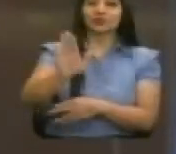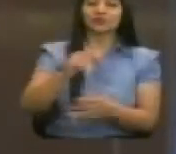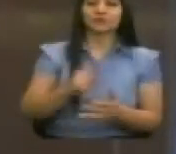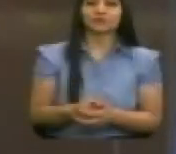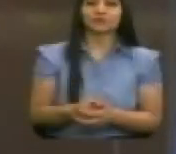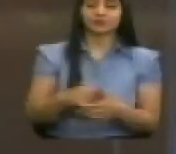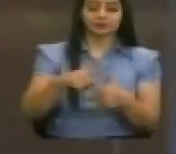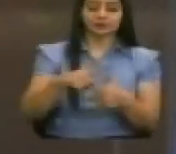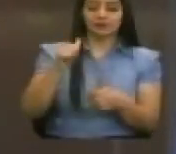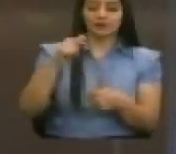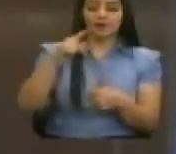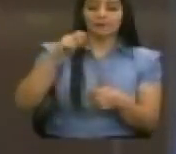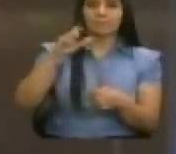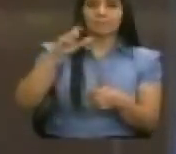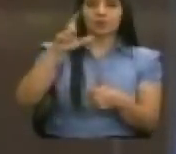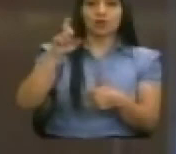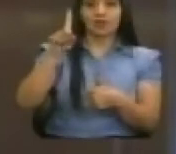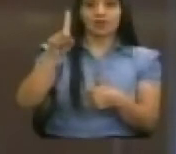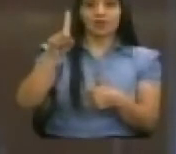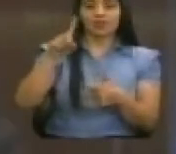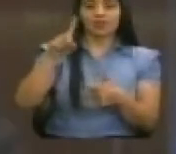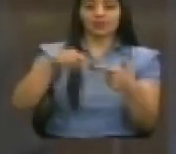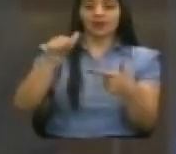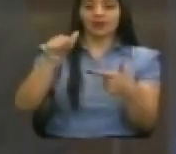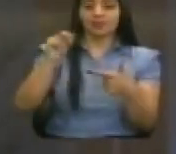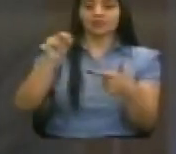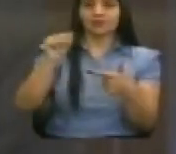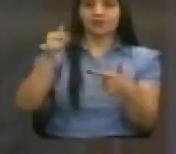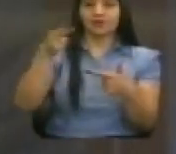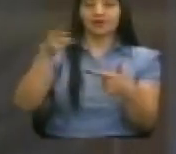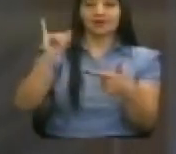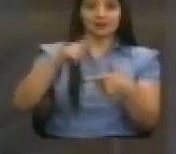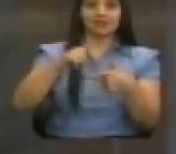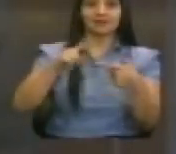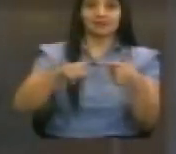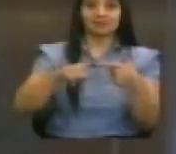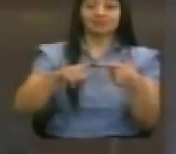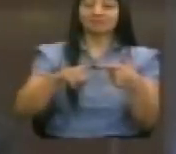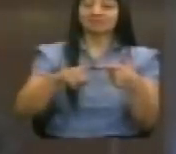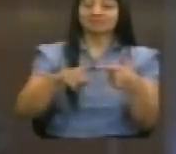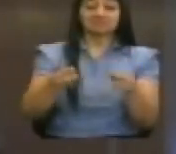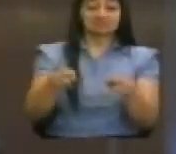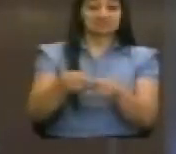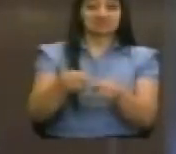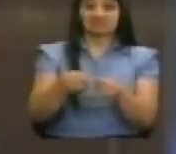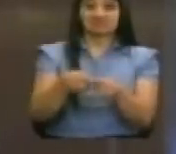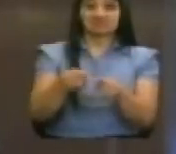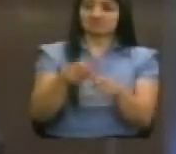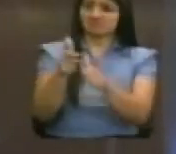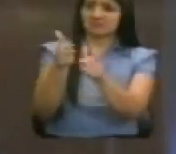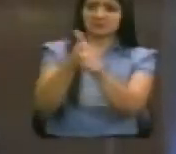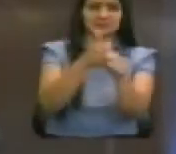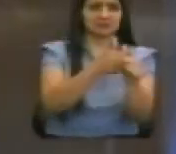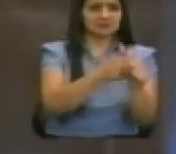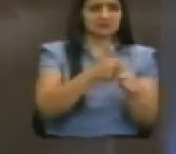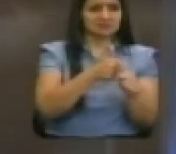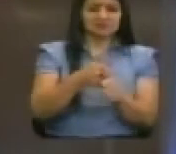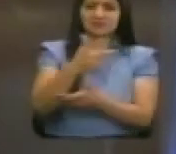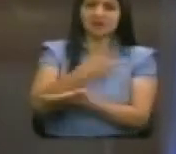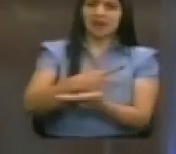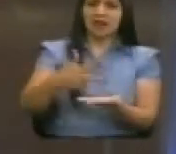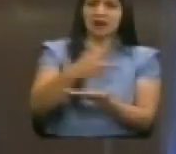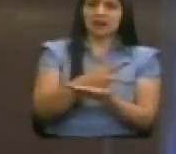a Polet Méndez y Anaís Méndez, también de las mismas comunidades cercanas de San Vicente de Pusir,